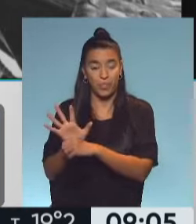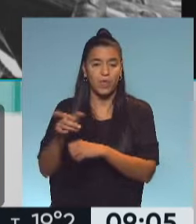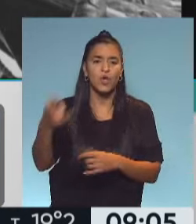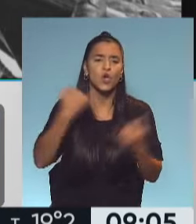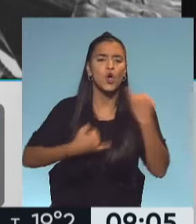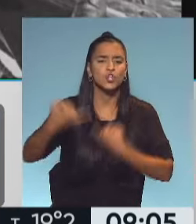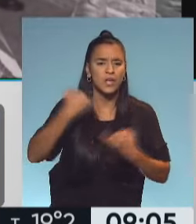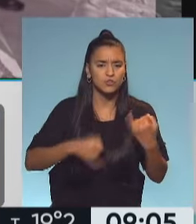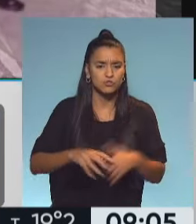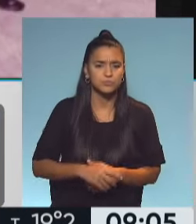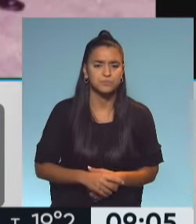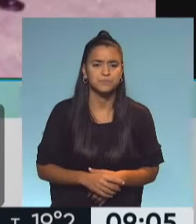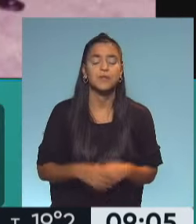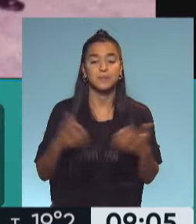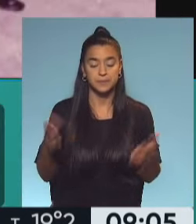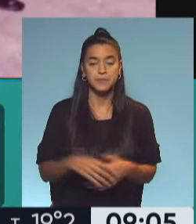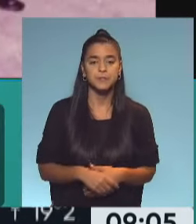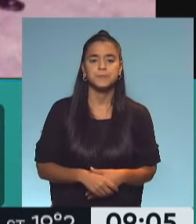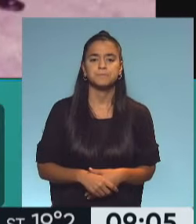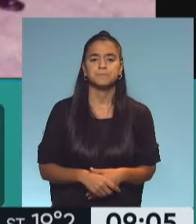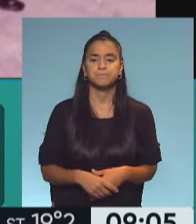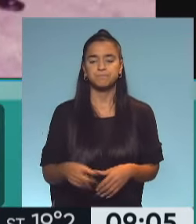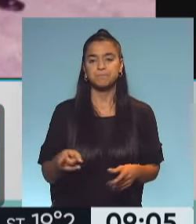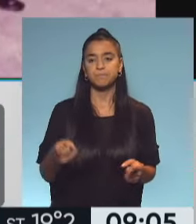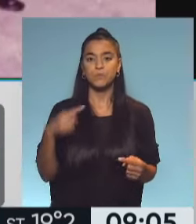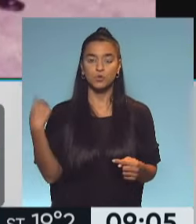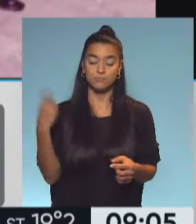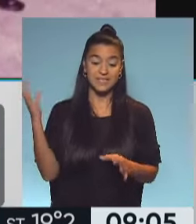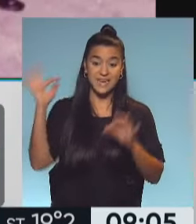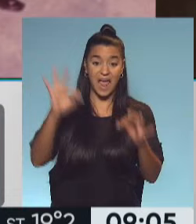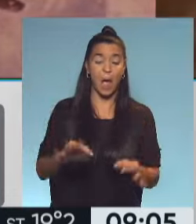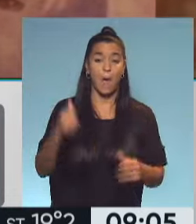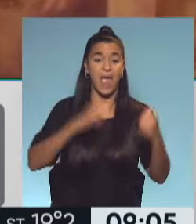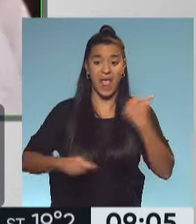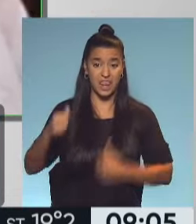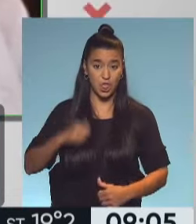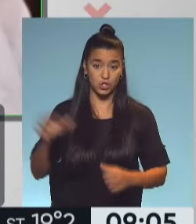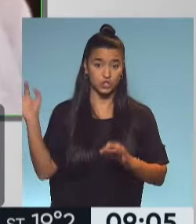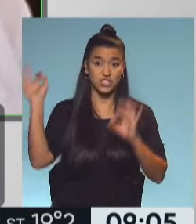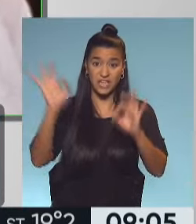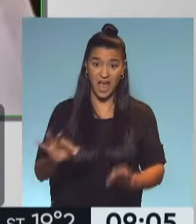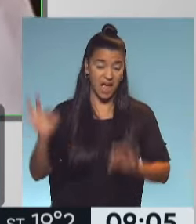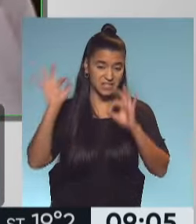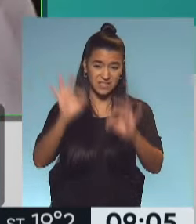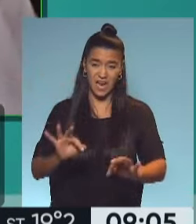Contanos. Mirá, nosotros cuando llegaban los heridos, que empezaron a llegar los heridos,